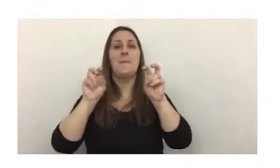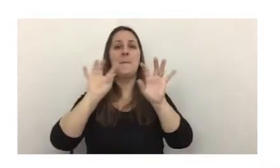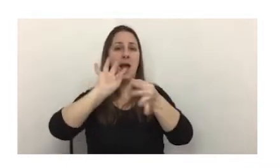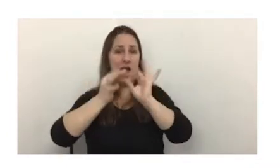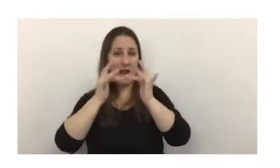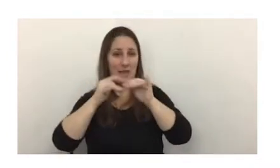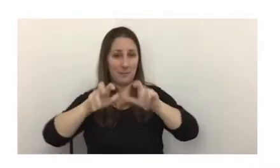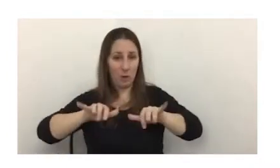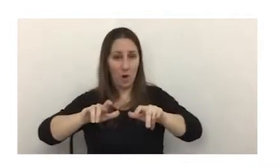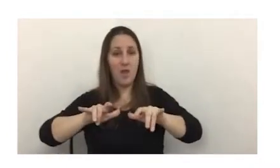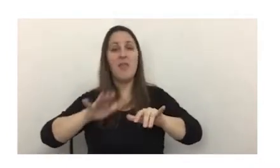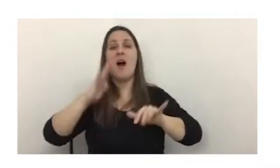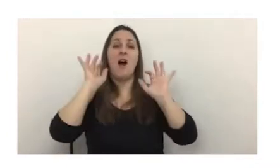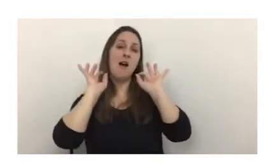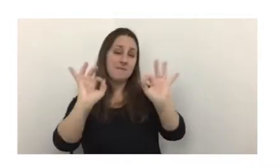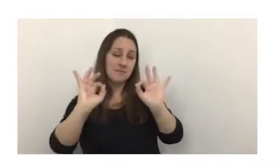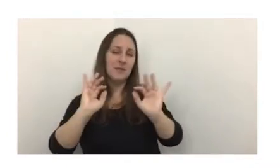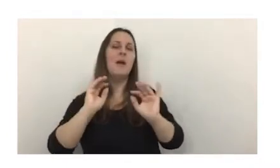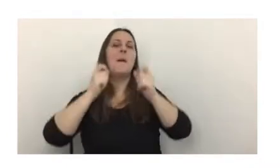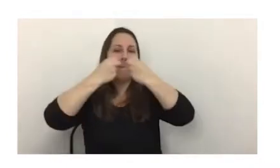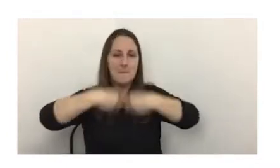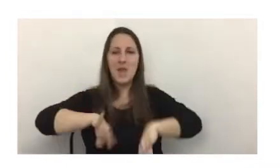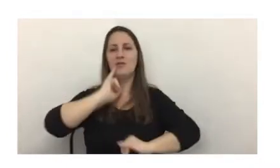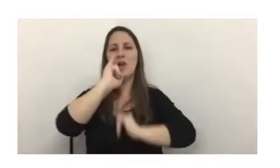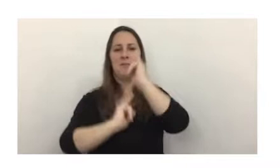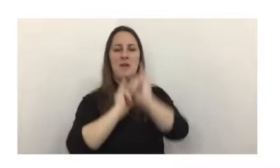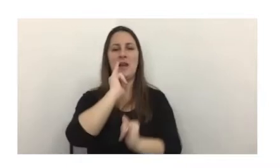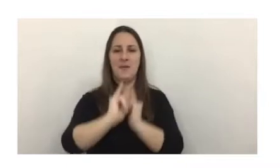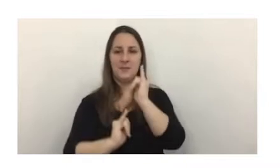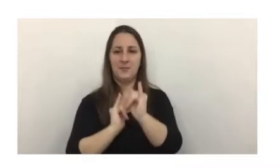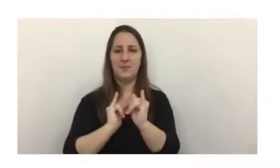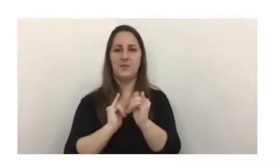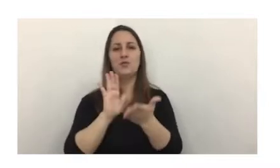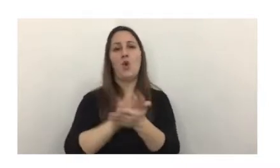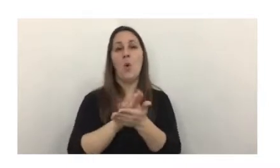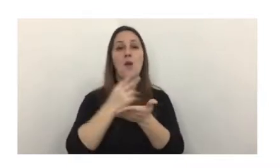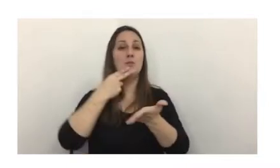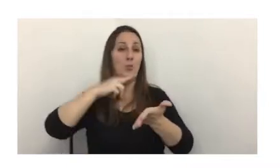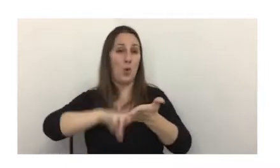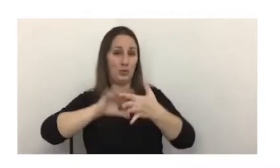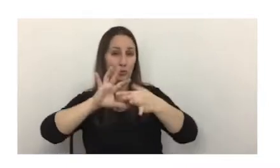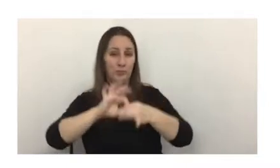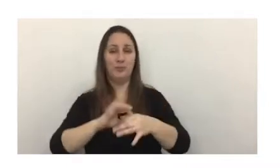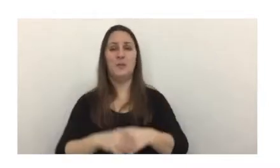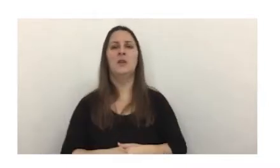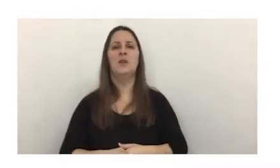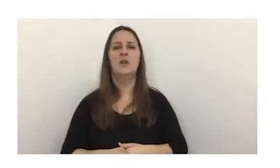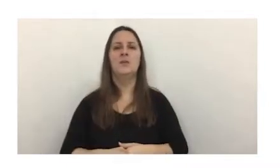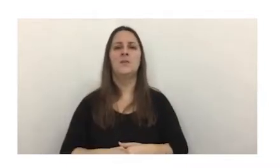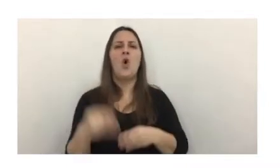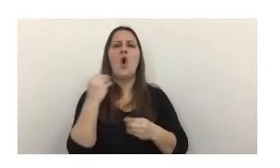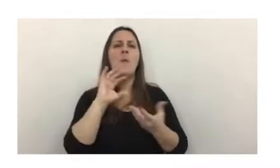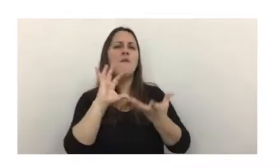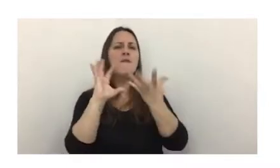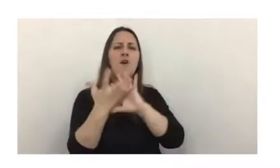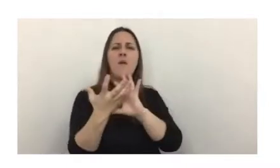ya introducirme en el tratamiento impositivo, ¿cuáles son las formas de